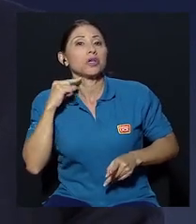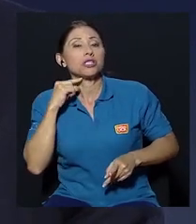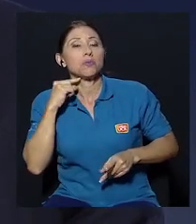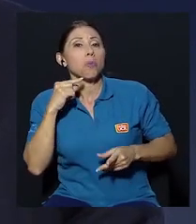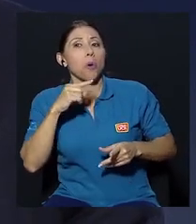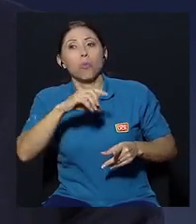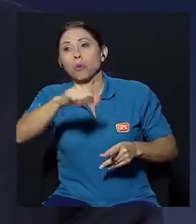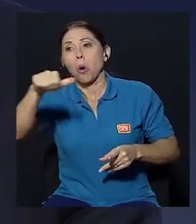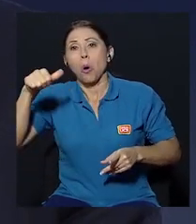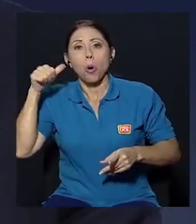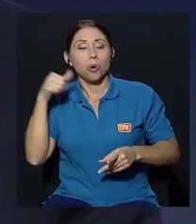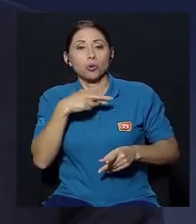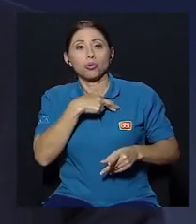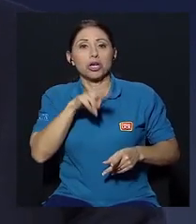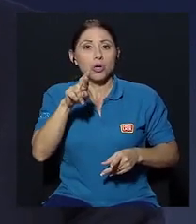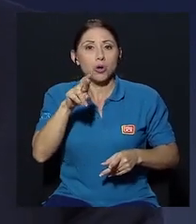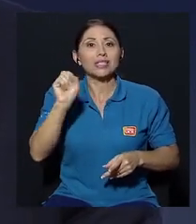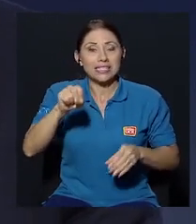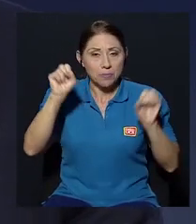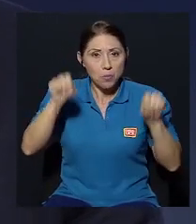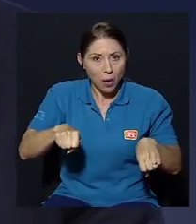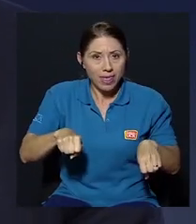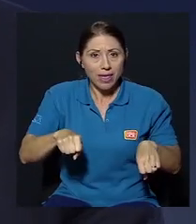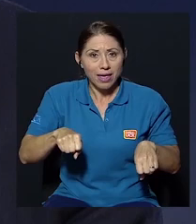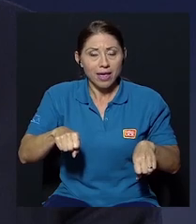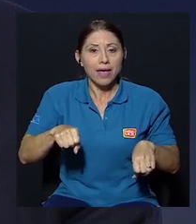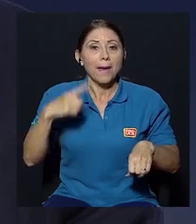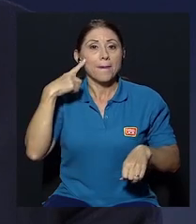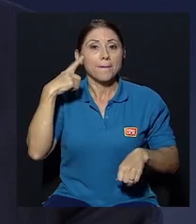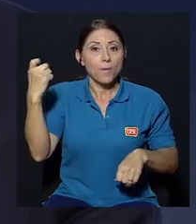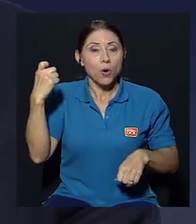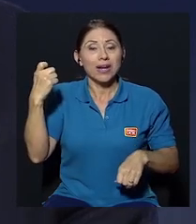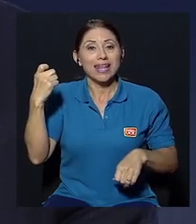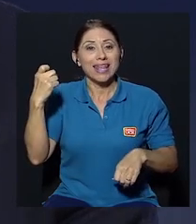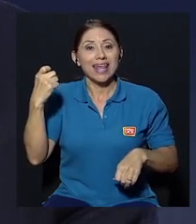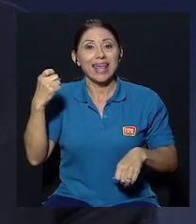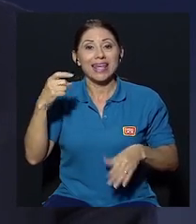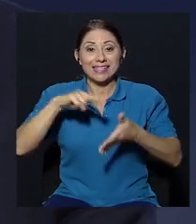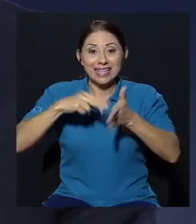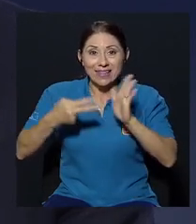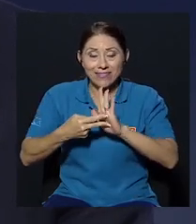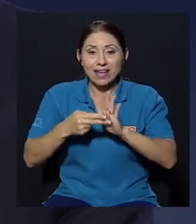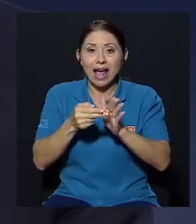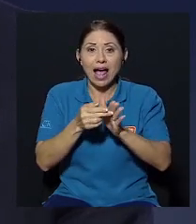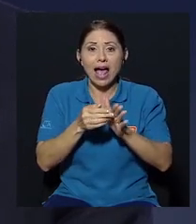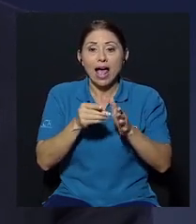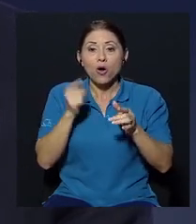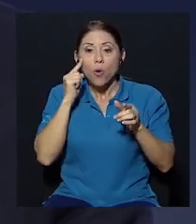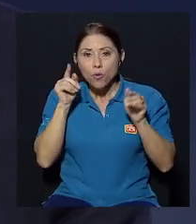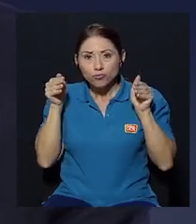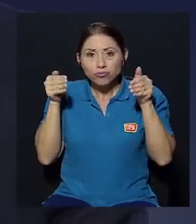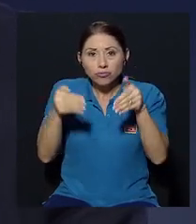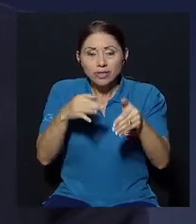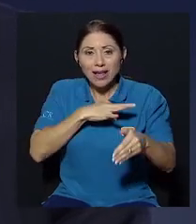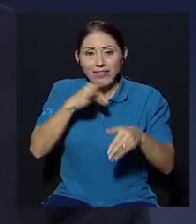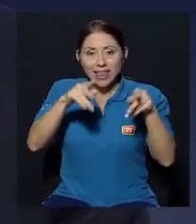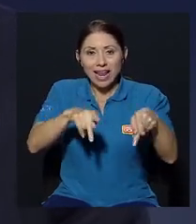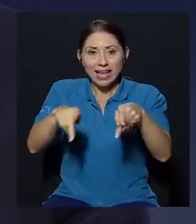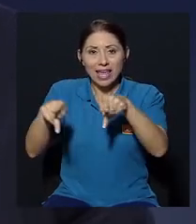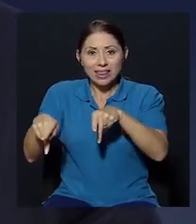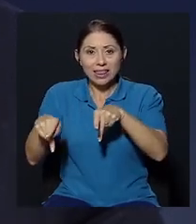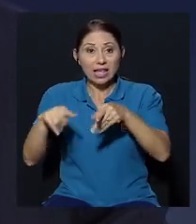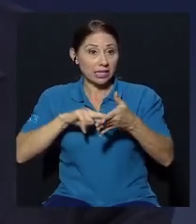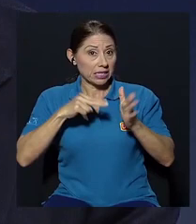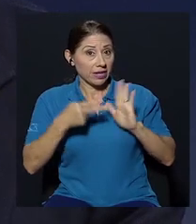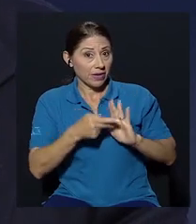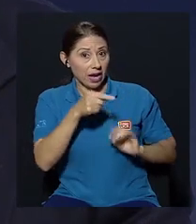es obispo luterano o si es de otra rama de las religiones cristianas o no cristianas si puede porque es montarse en la fe de la gente